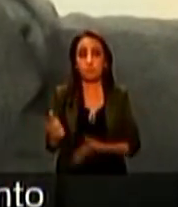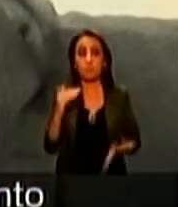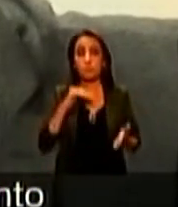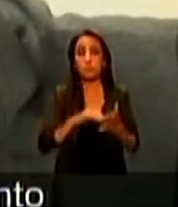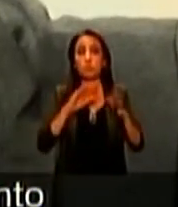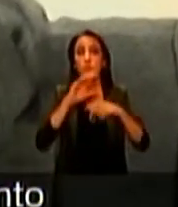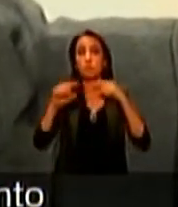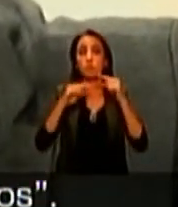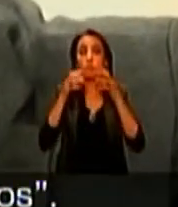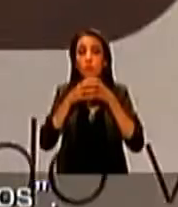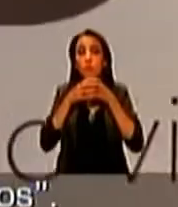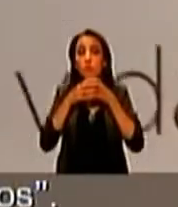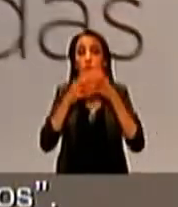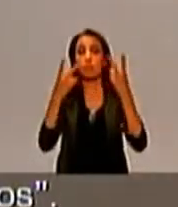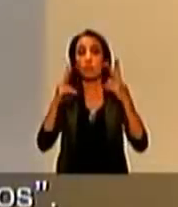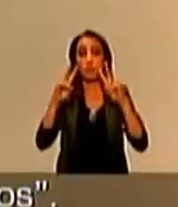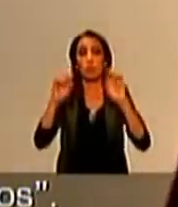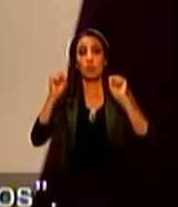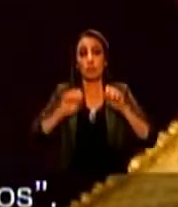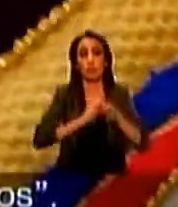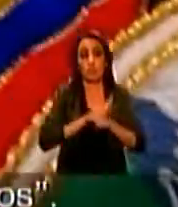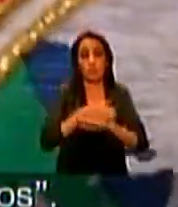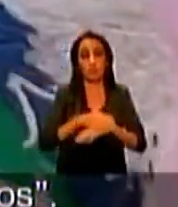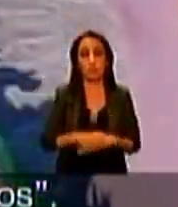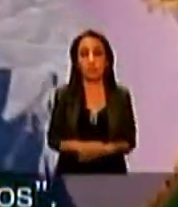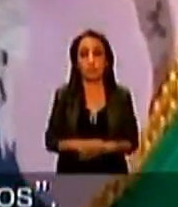tomar las mejores decisiones en beneficio de los ecuatorianos.